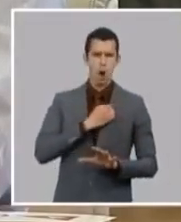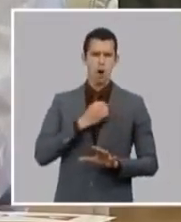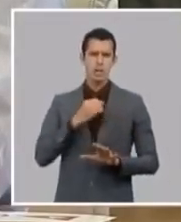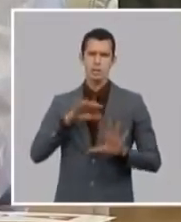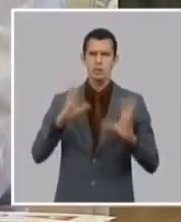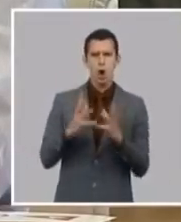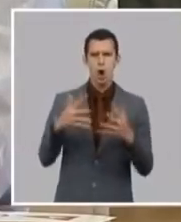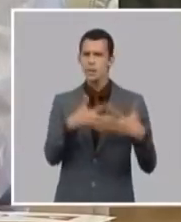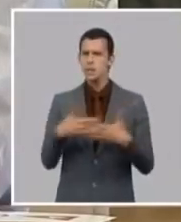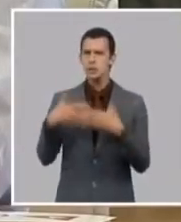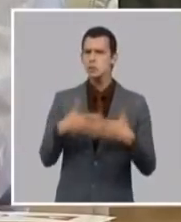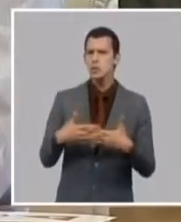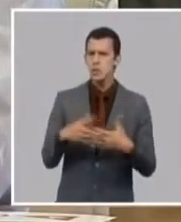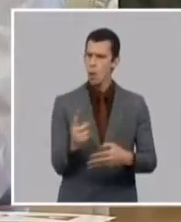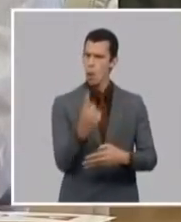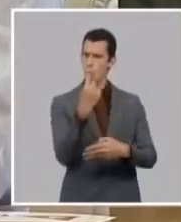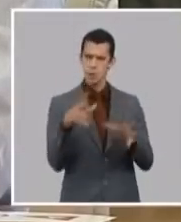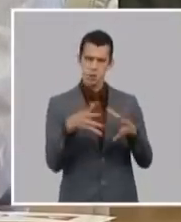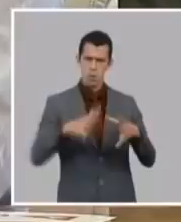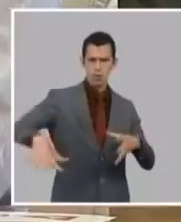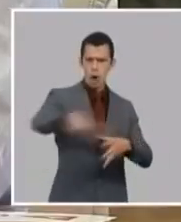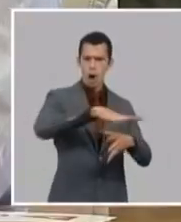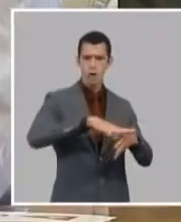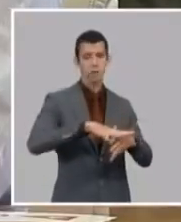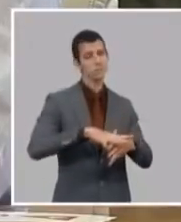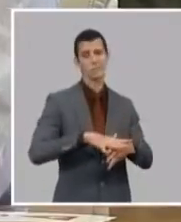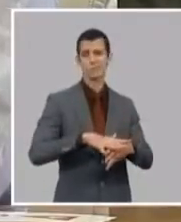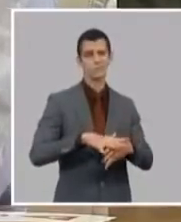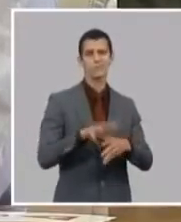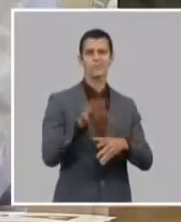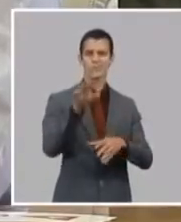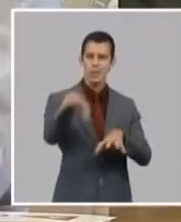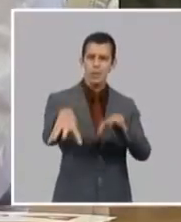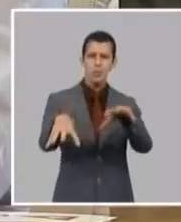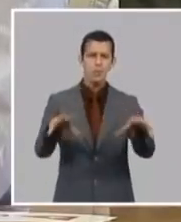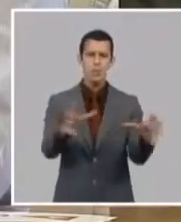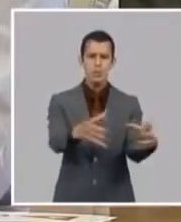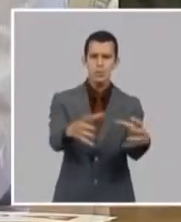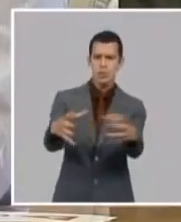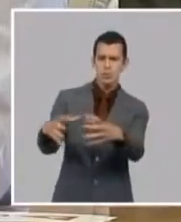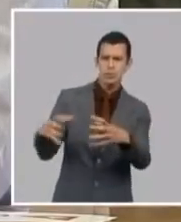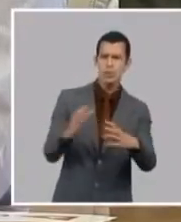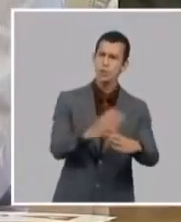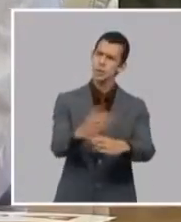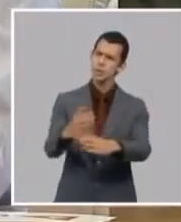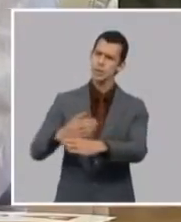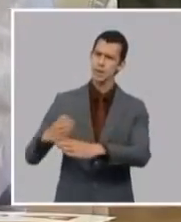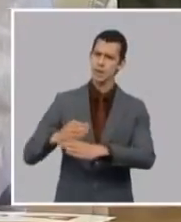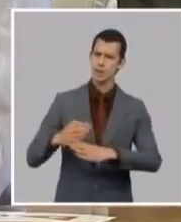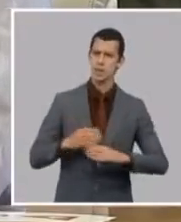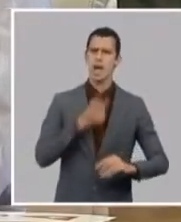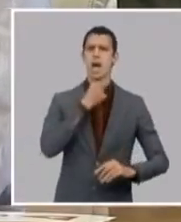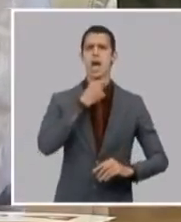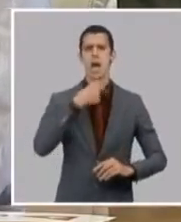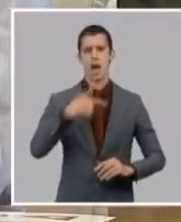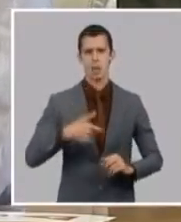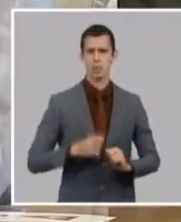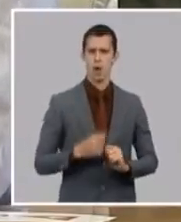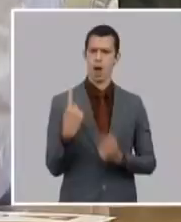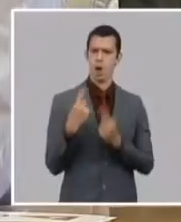que tienen un actual de delincuente otros que son personas